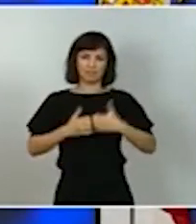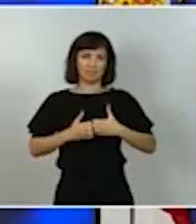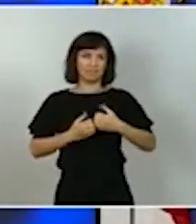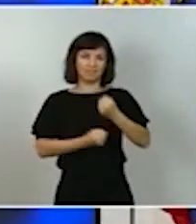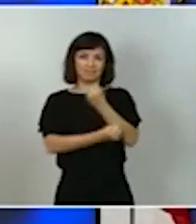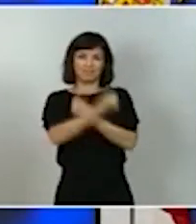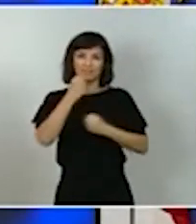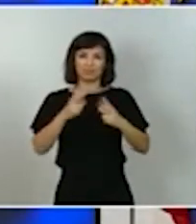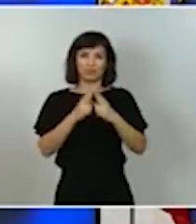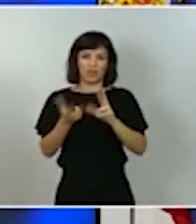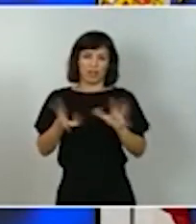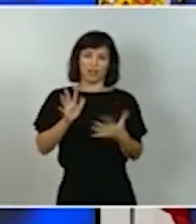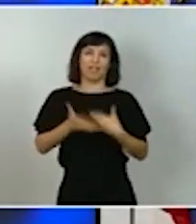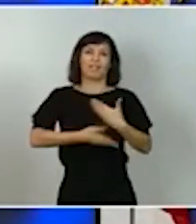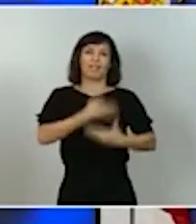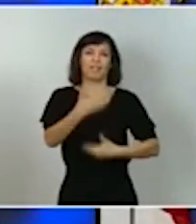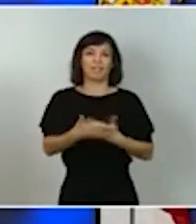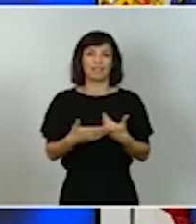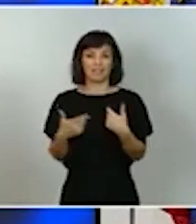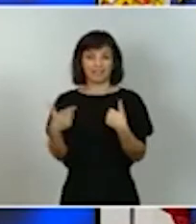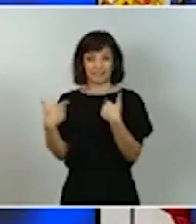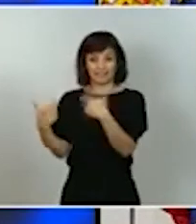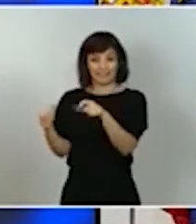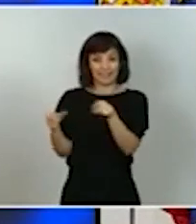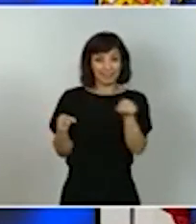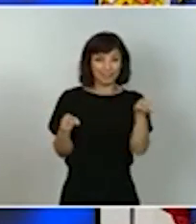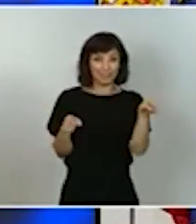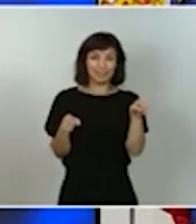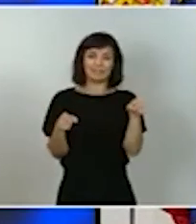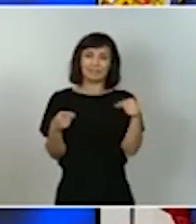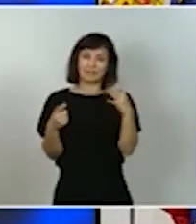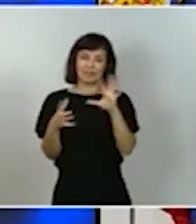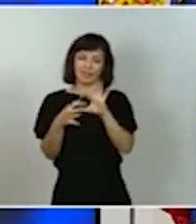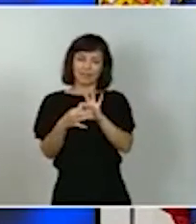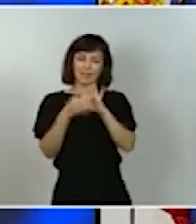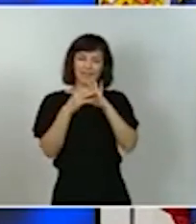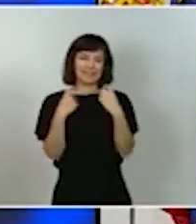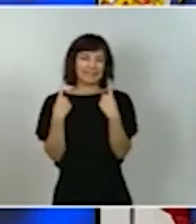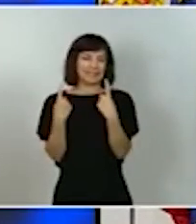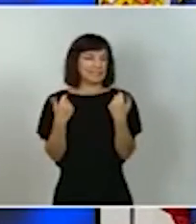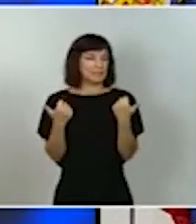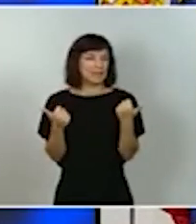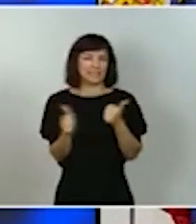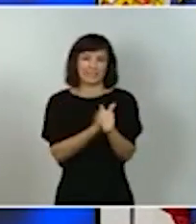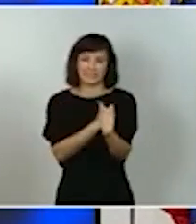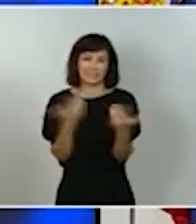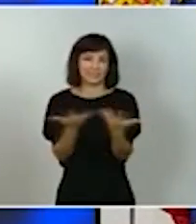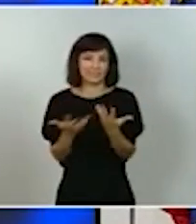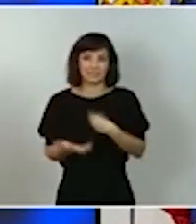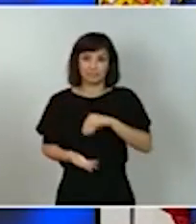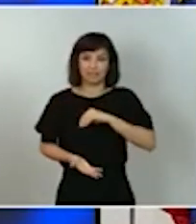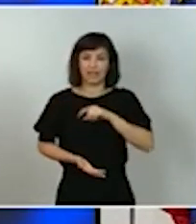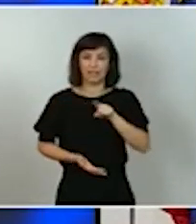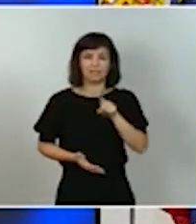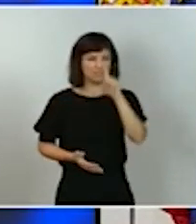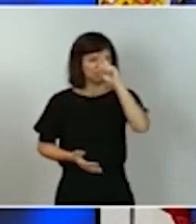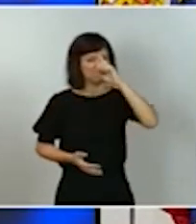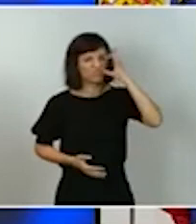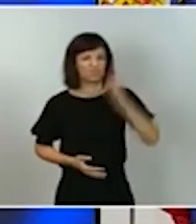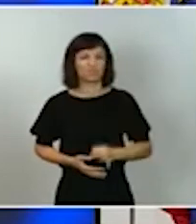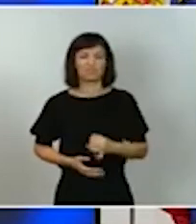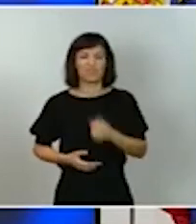sectores que al mismo tiempo entroncan con algunas de las necesidades más apremiantes que tenemos como país y que estoy convencido pueden concitar el consenso